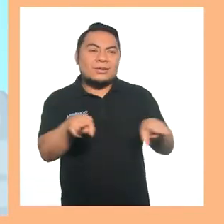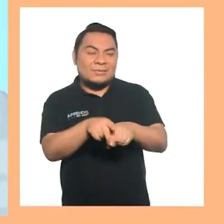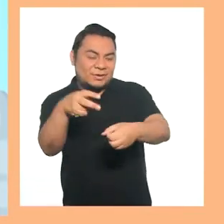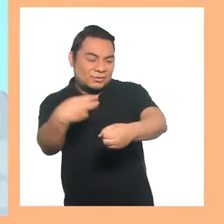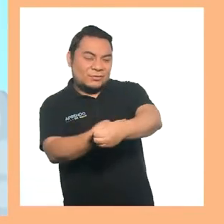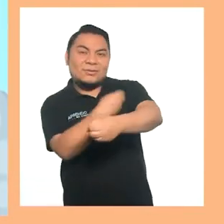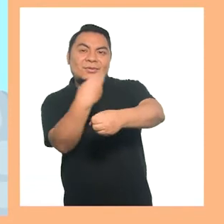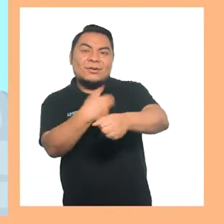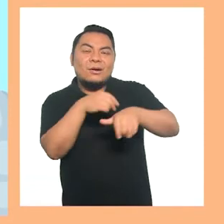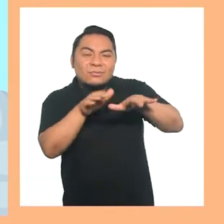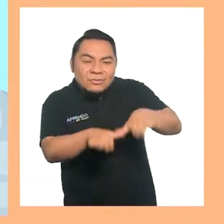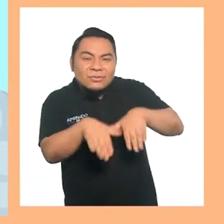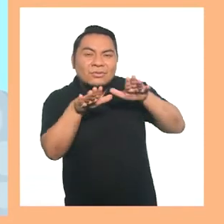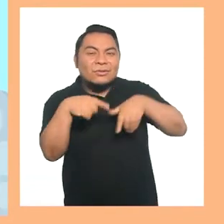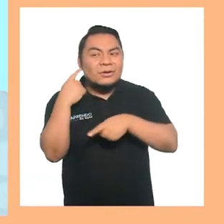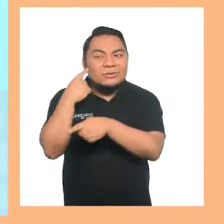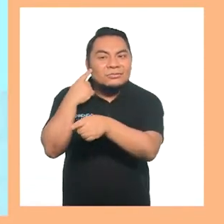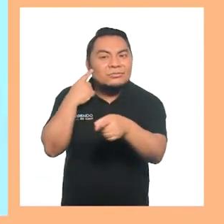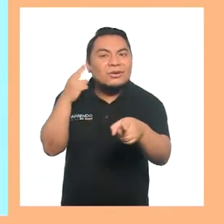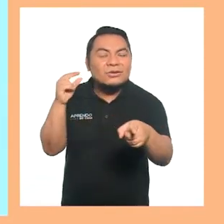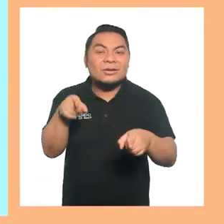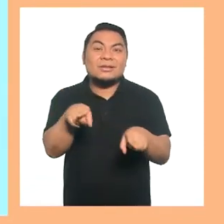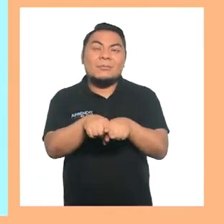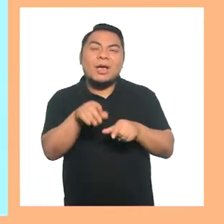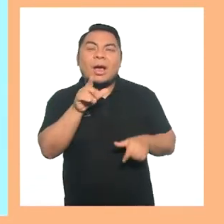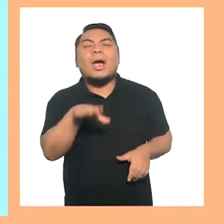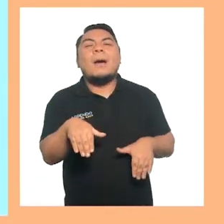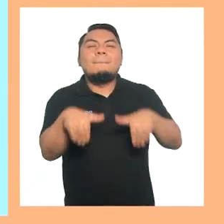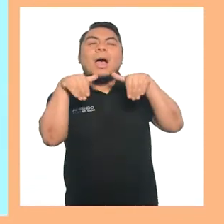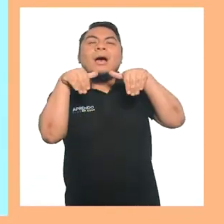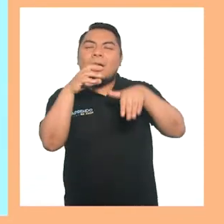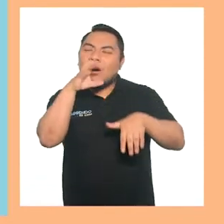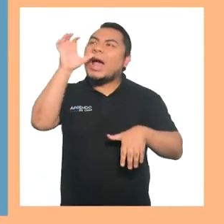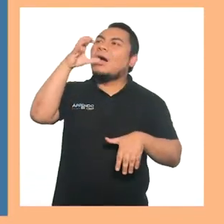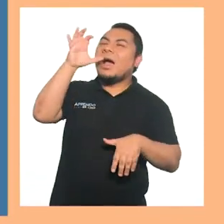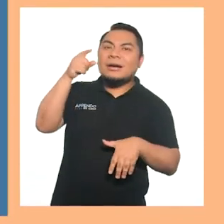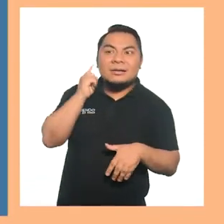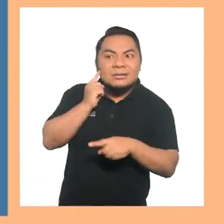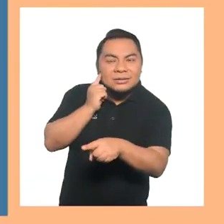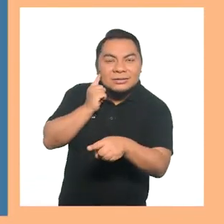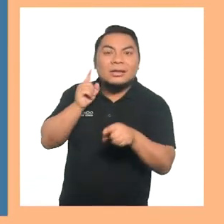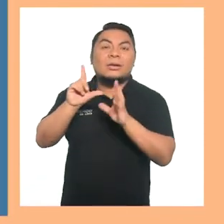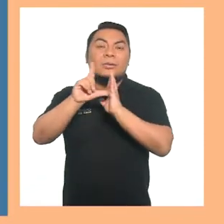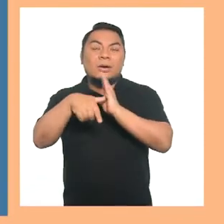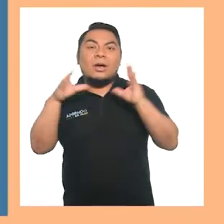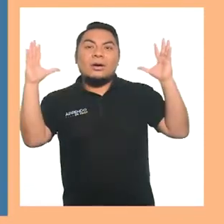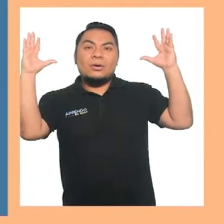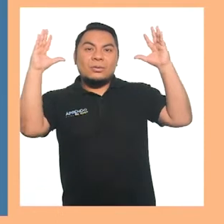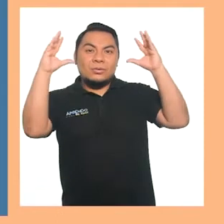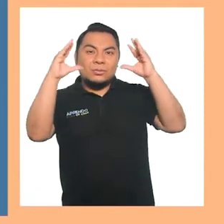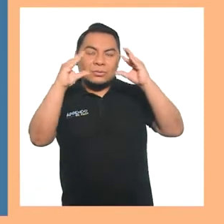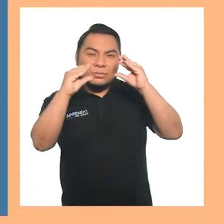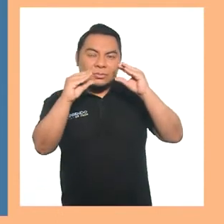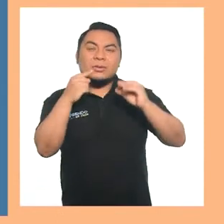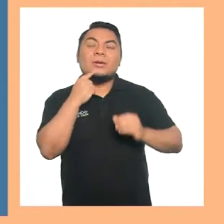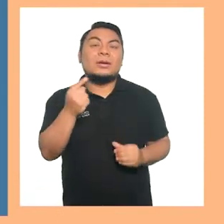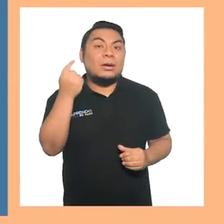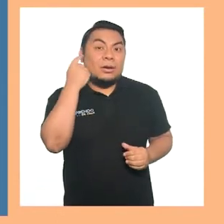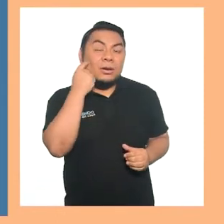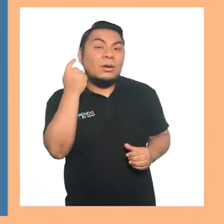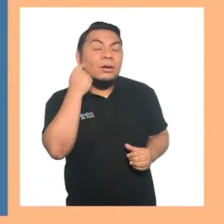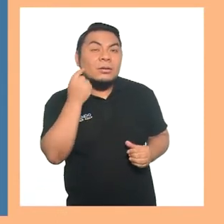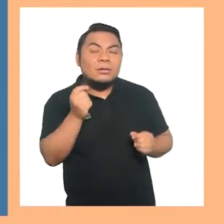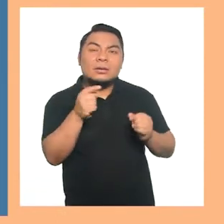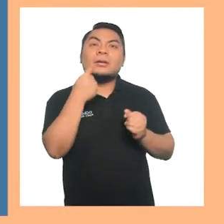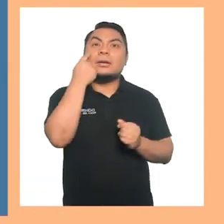ovejas pastando y balando. Al perro ladrando. En la noche, con los ojos abiertos,